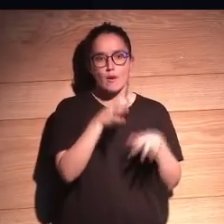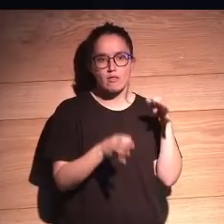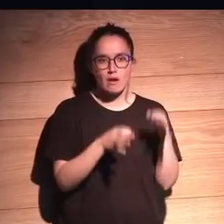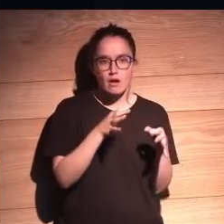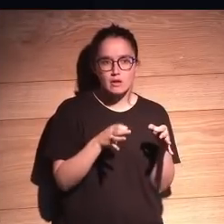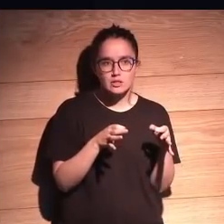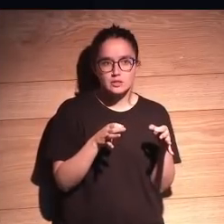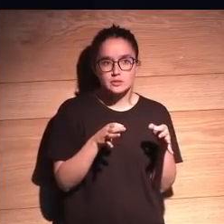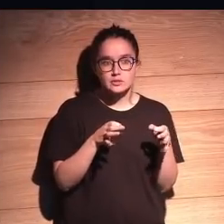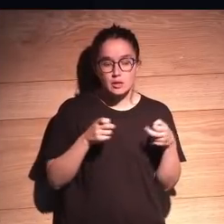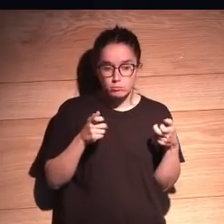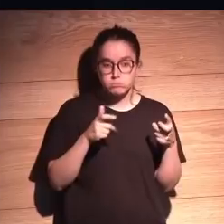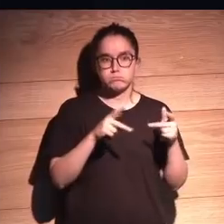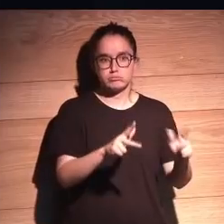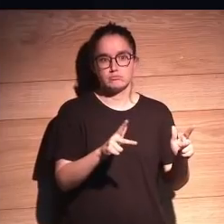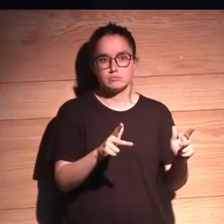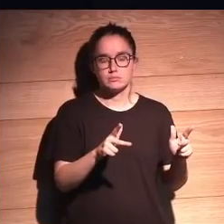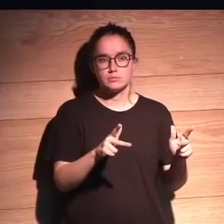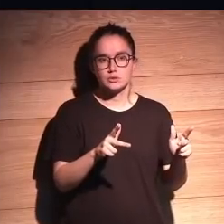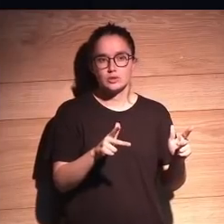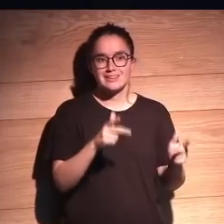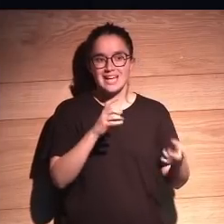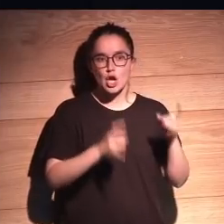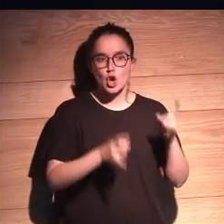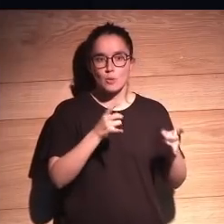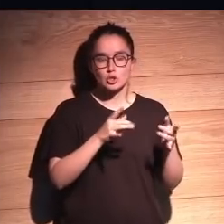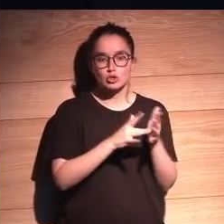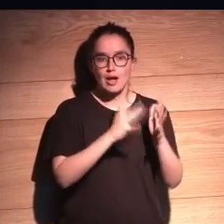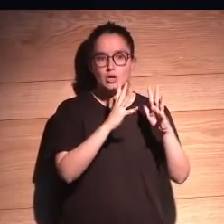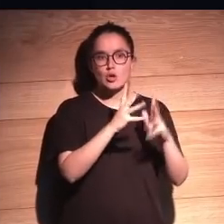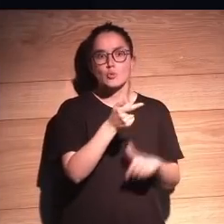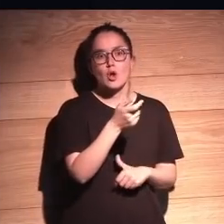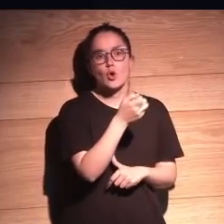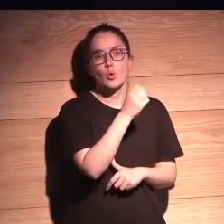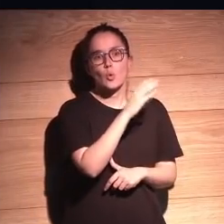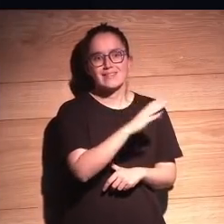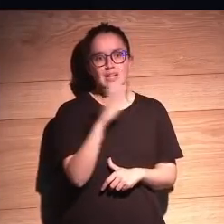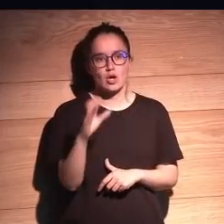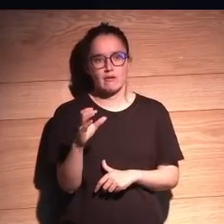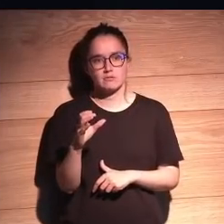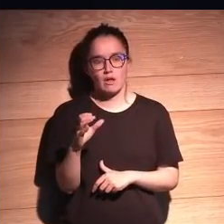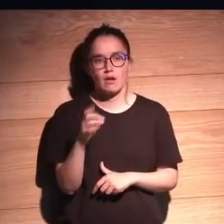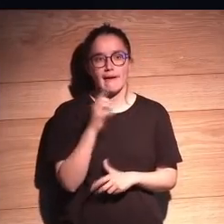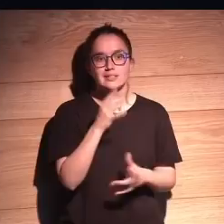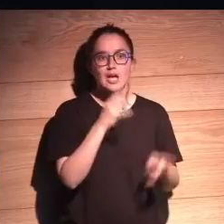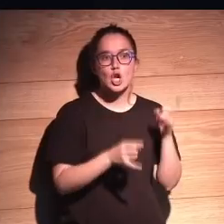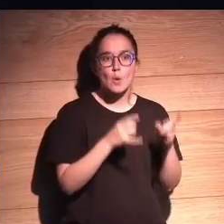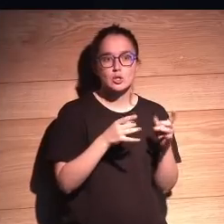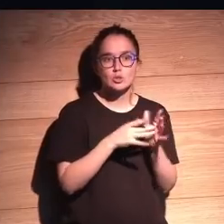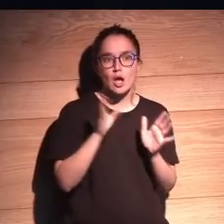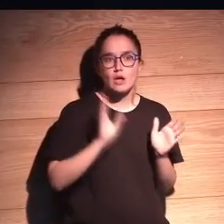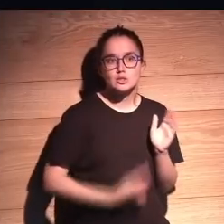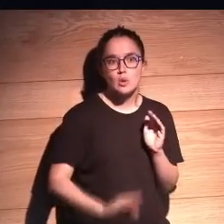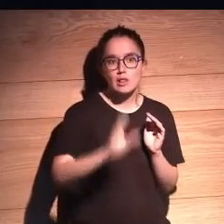y le permitimos que ese robot tenga una cuenta corriente? Y ese robot, pues, recibe un